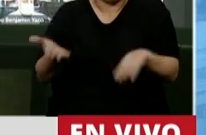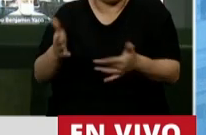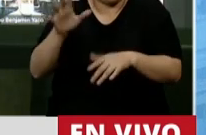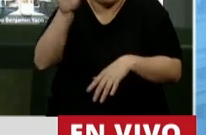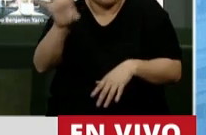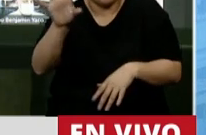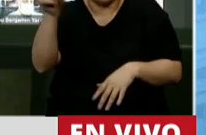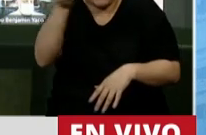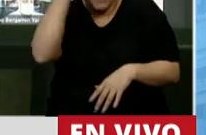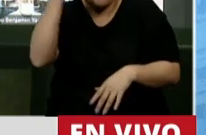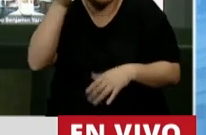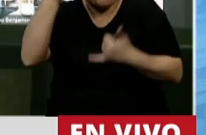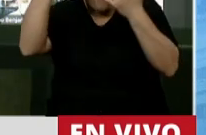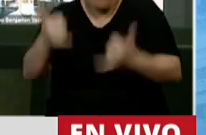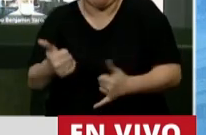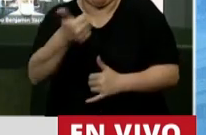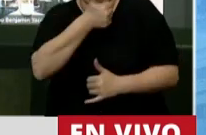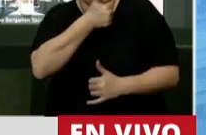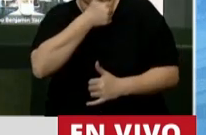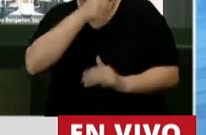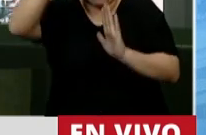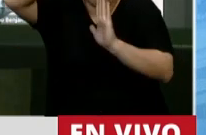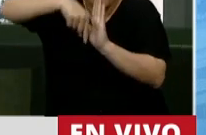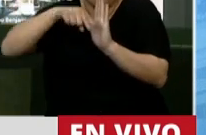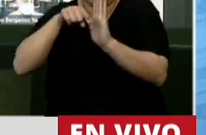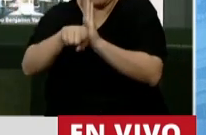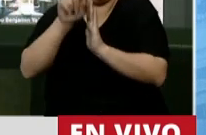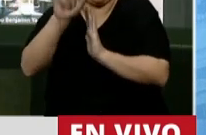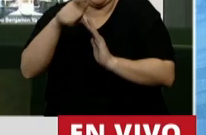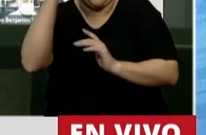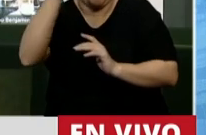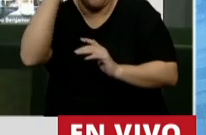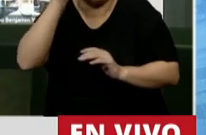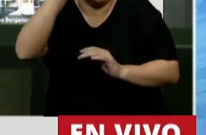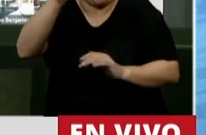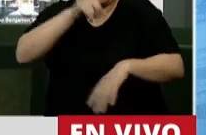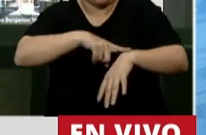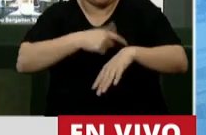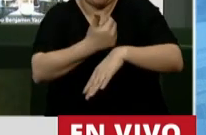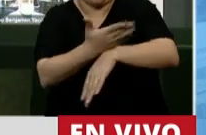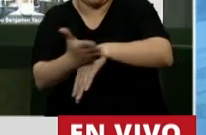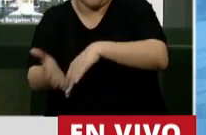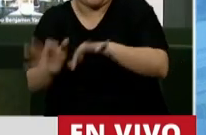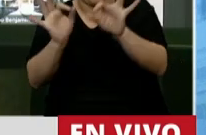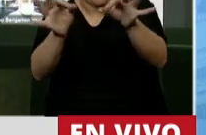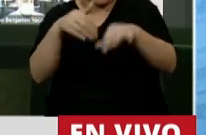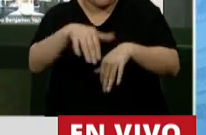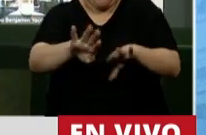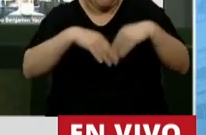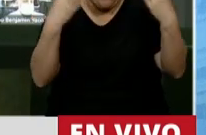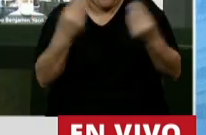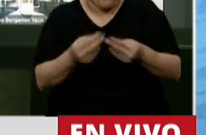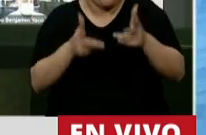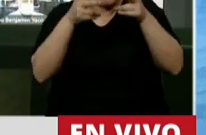agua en el oeste pampeano. Presidente, sé que me he extendido y voy a ir cerrando, pero